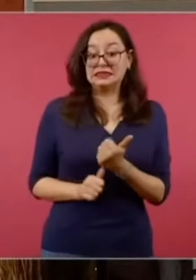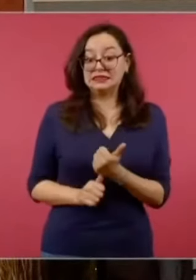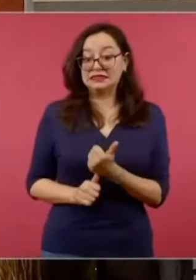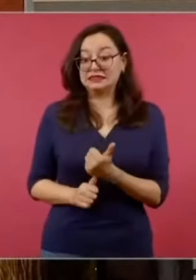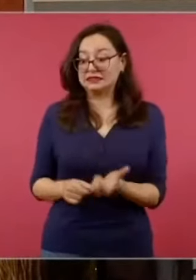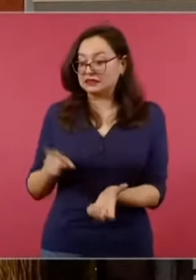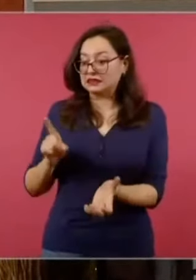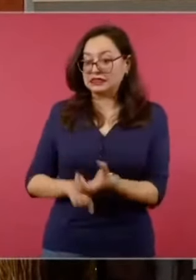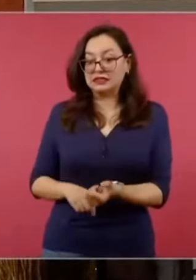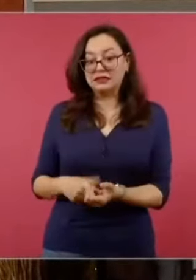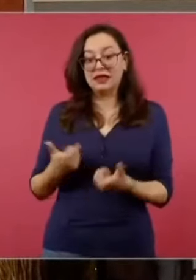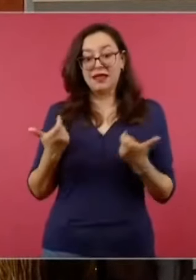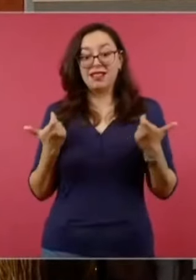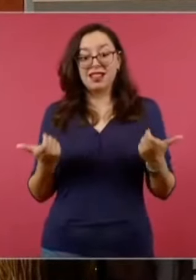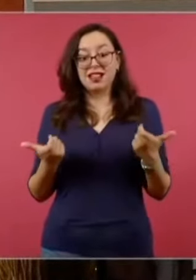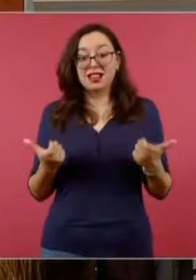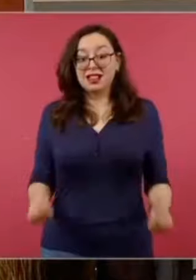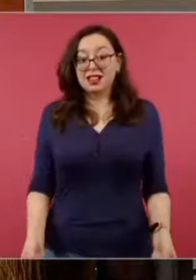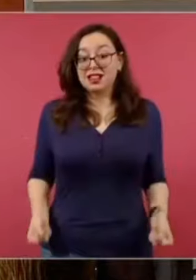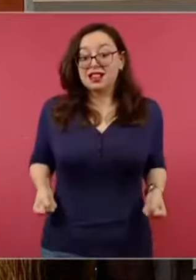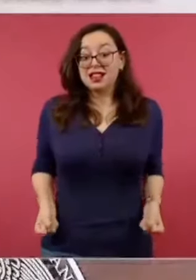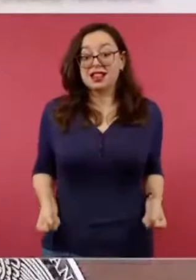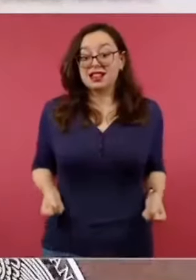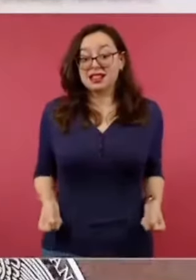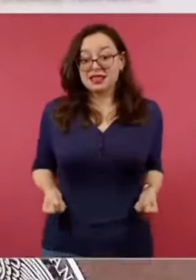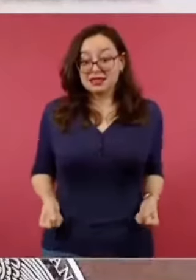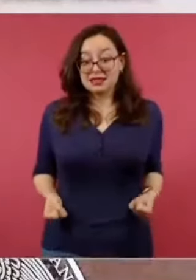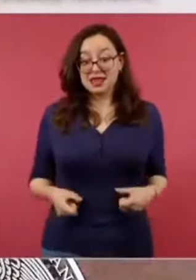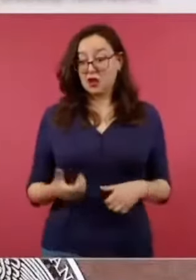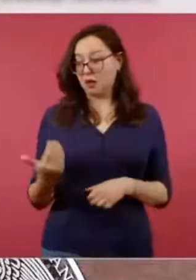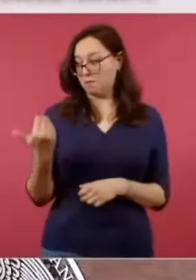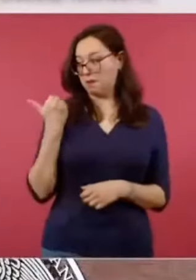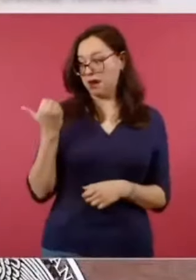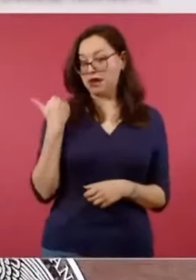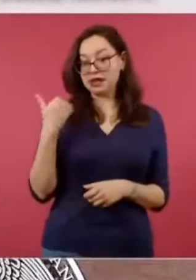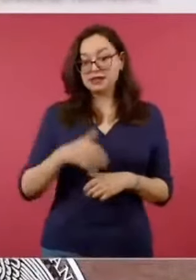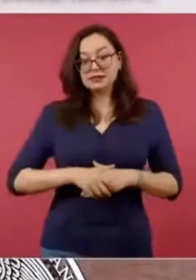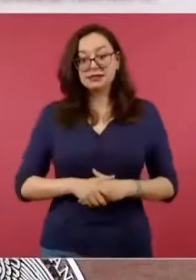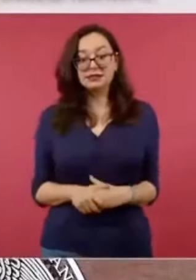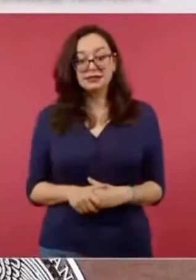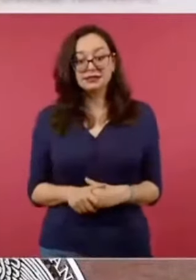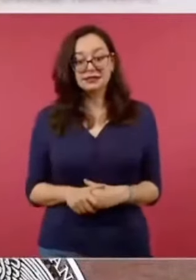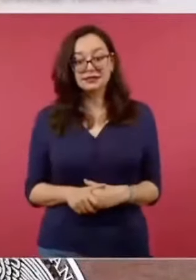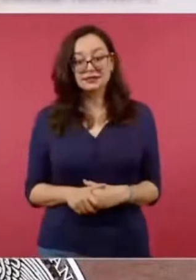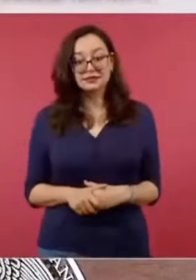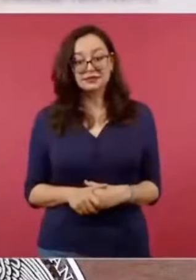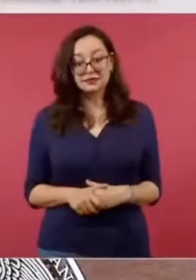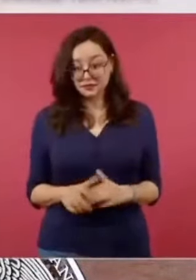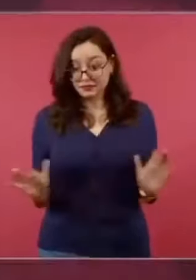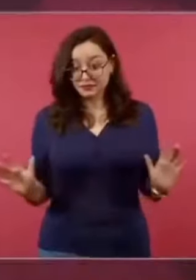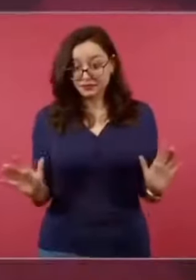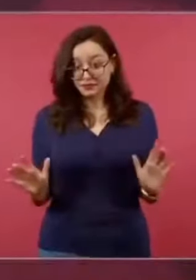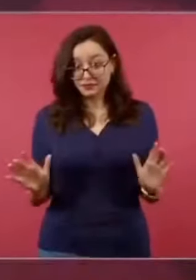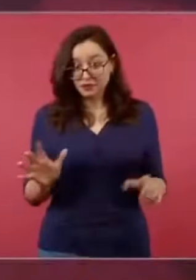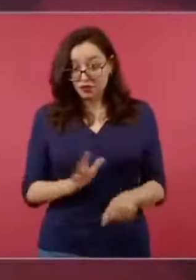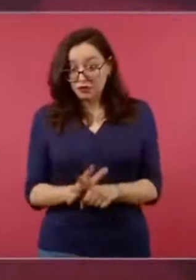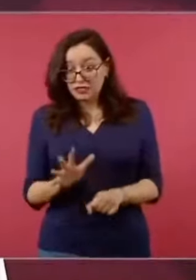en su auto. Bueno, ahí no acaba esto.